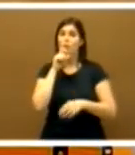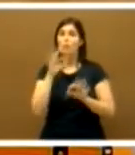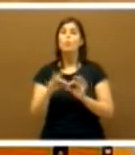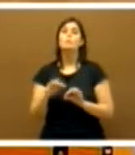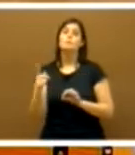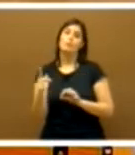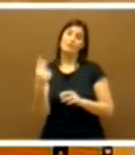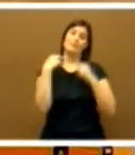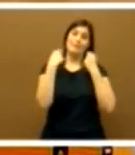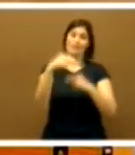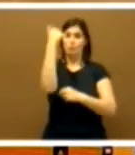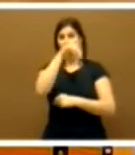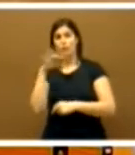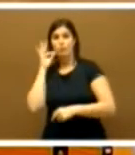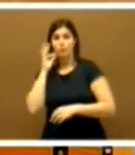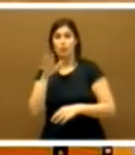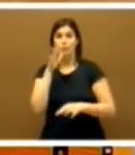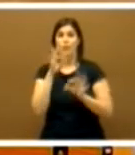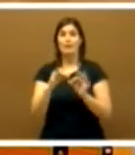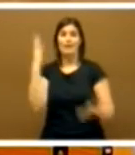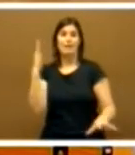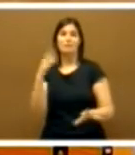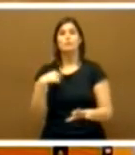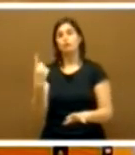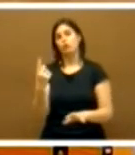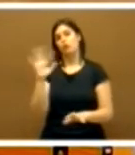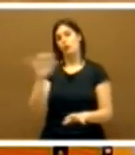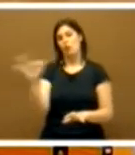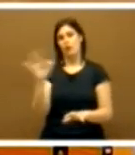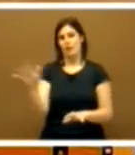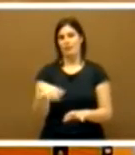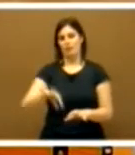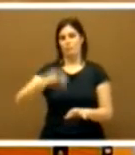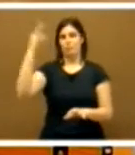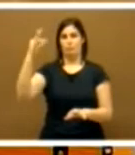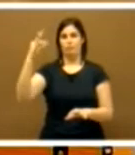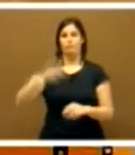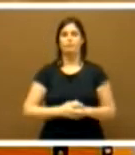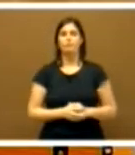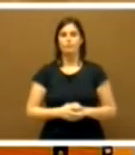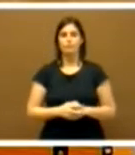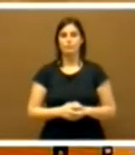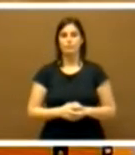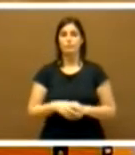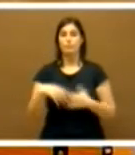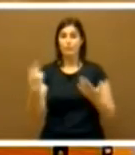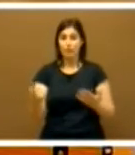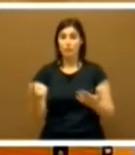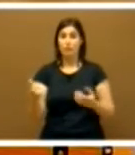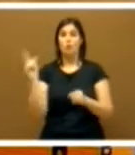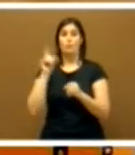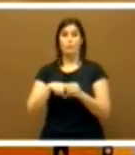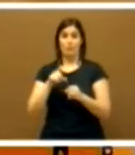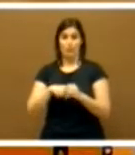diputada cuyo apellido comience por la letra que a continuación vamos a extraer del sorteo. Los miembros de la Junta de